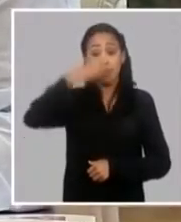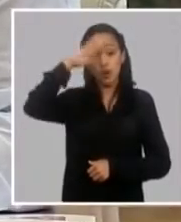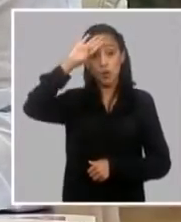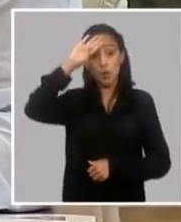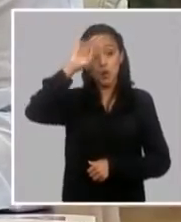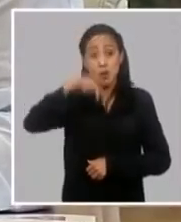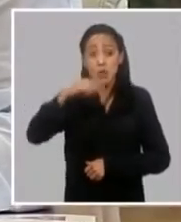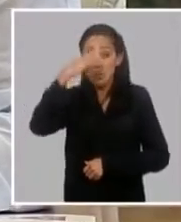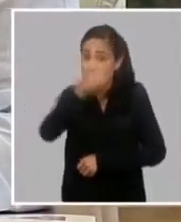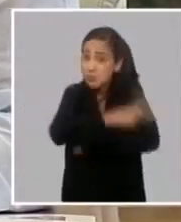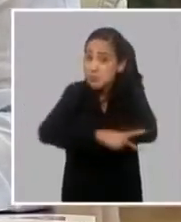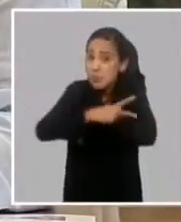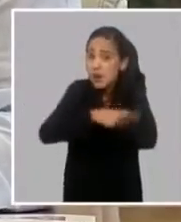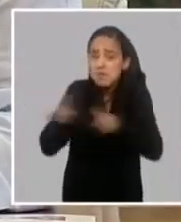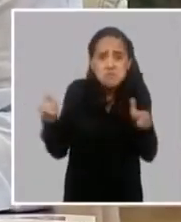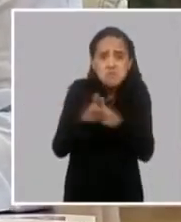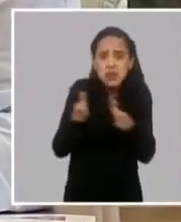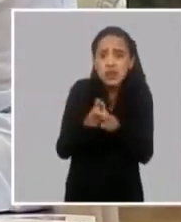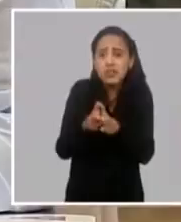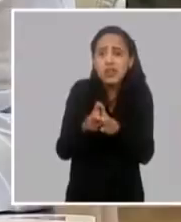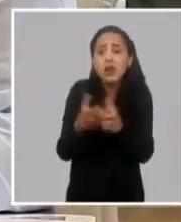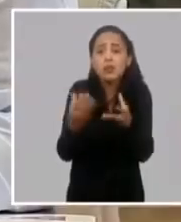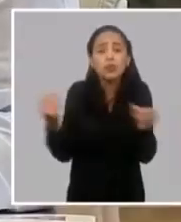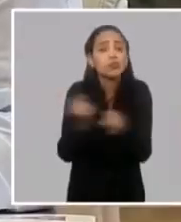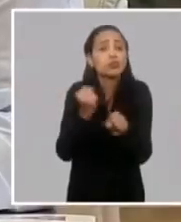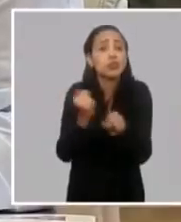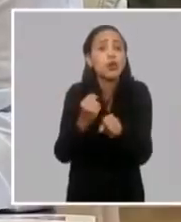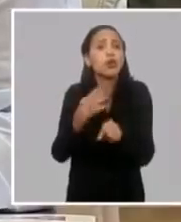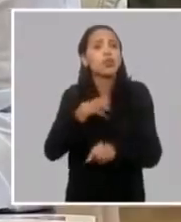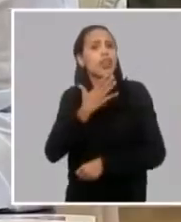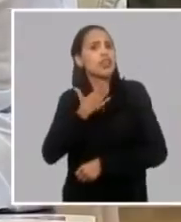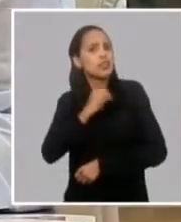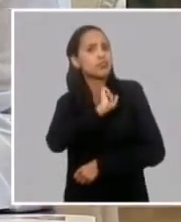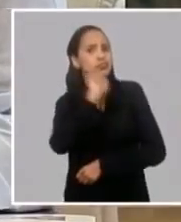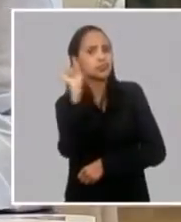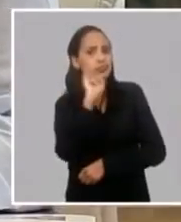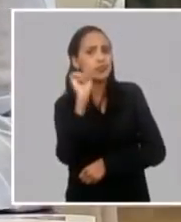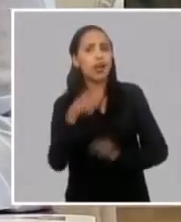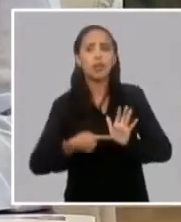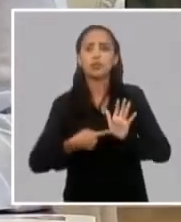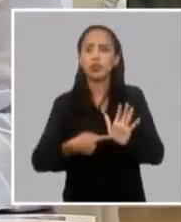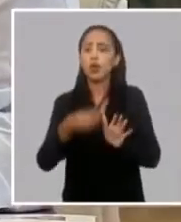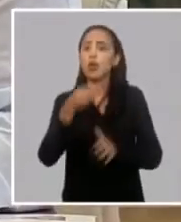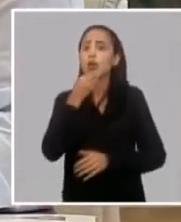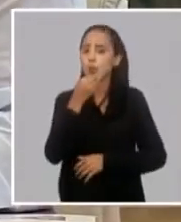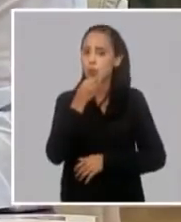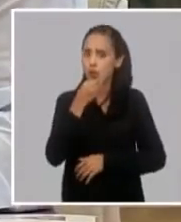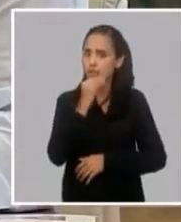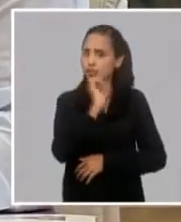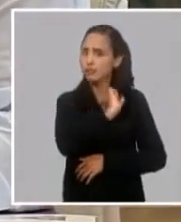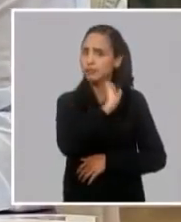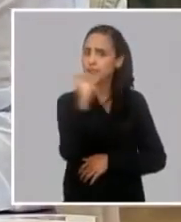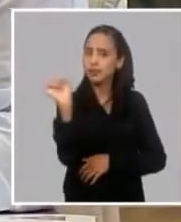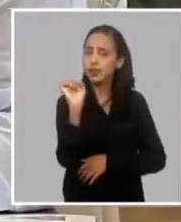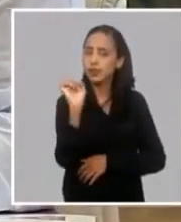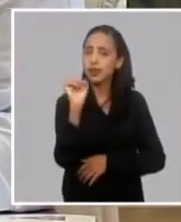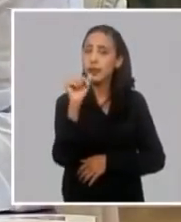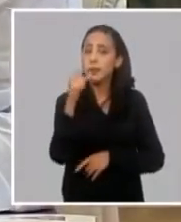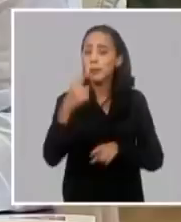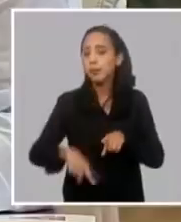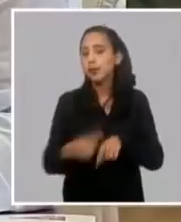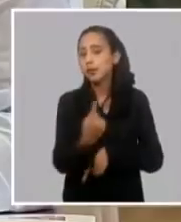pequeña laboriosa que tiene deseos de triunfar que ha demostrado que puede conquistarse la justicia social entonces